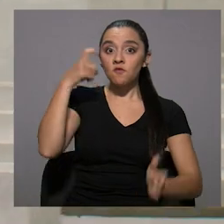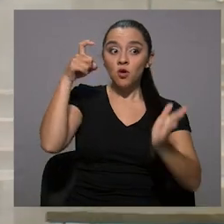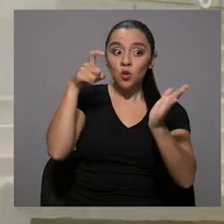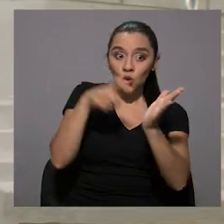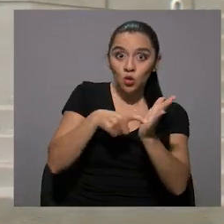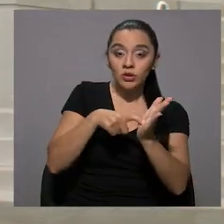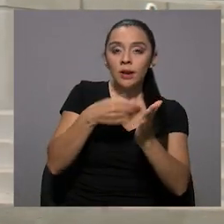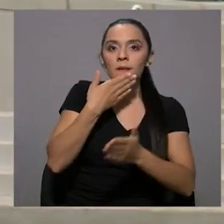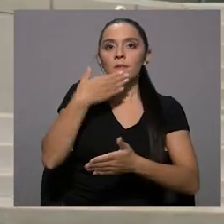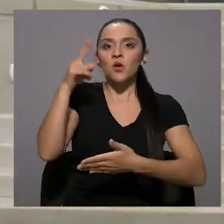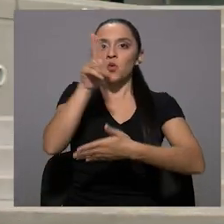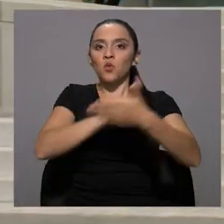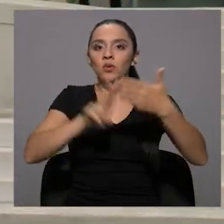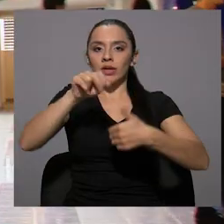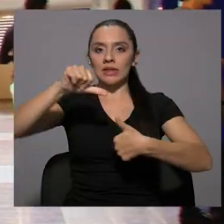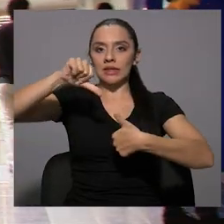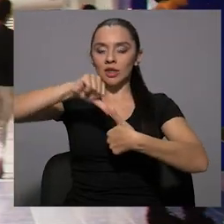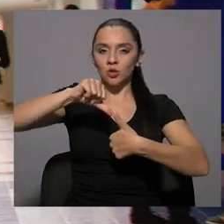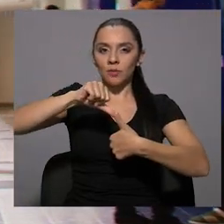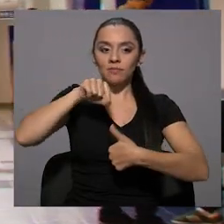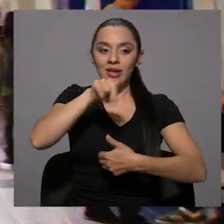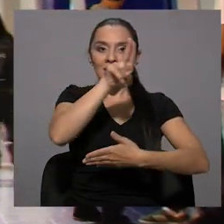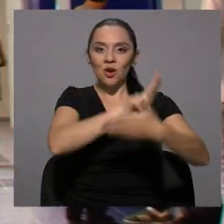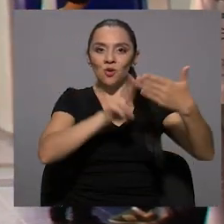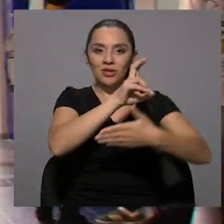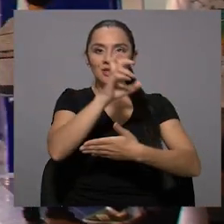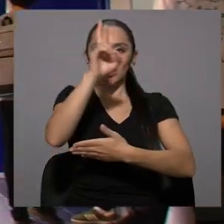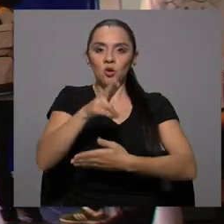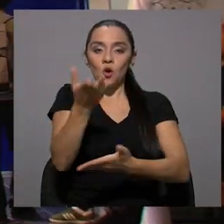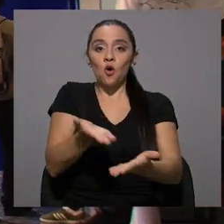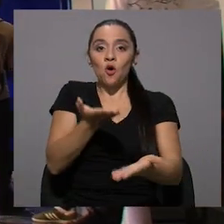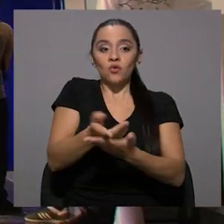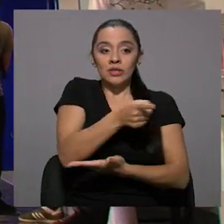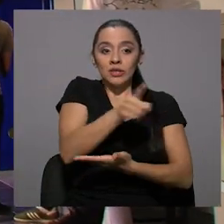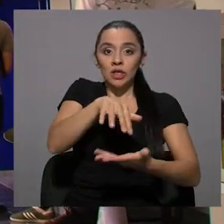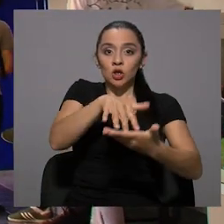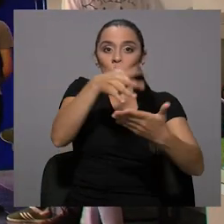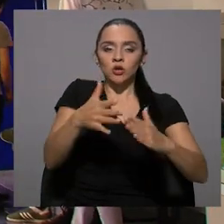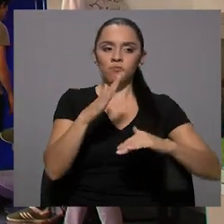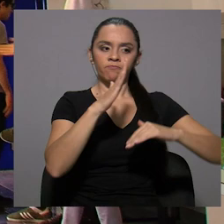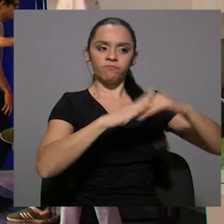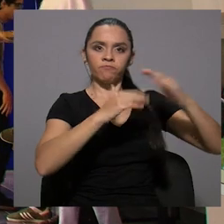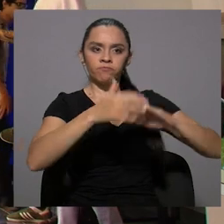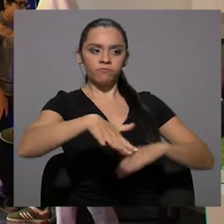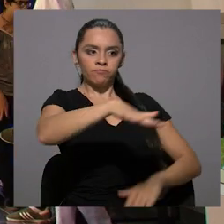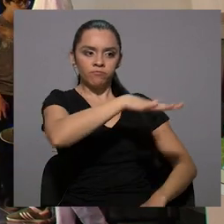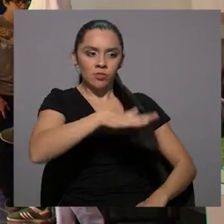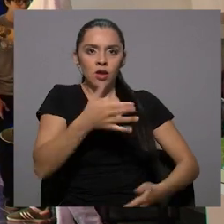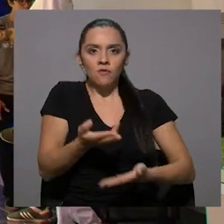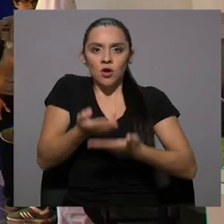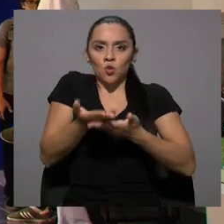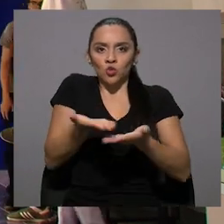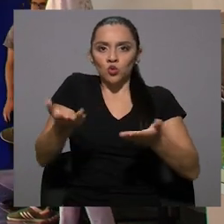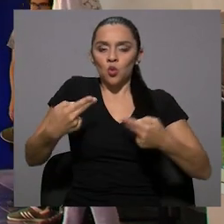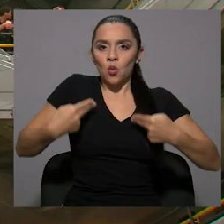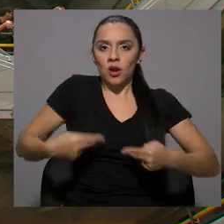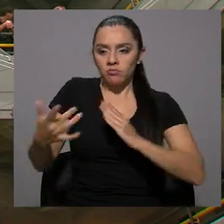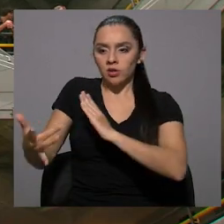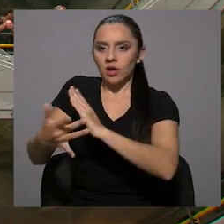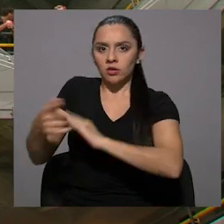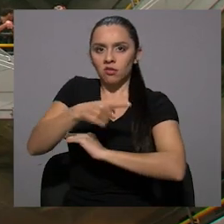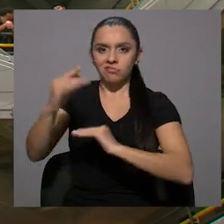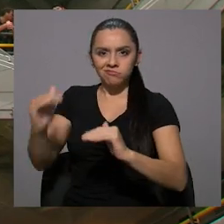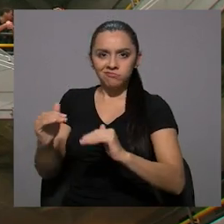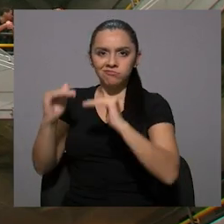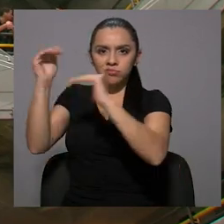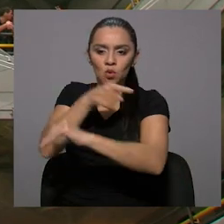Reconocida como la mejor universidad de Centroamérica, la UCR ofrece a sus estudiantes infraestructura, recurso humano y tecnología